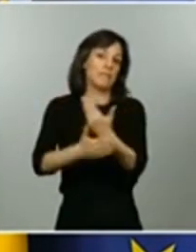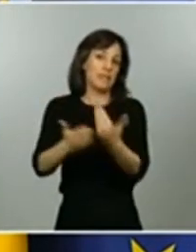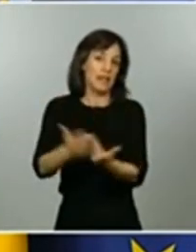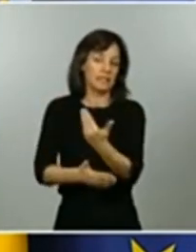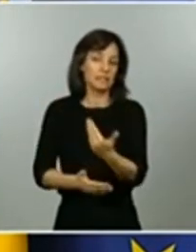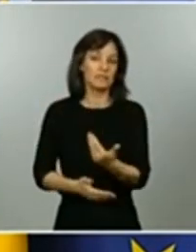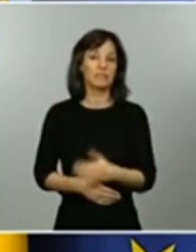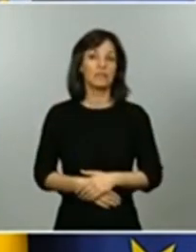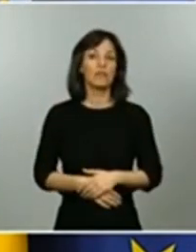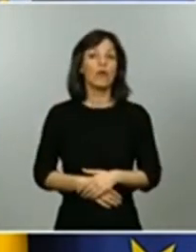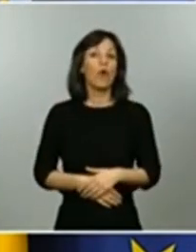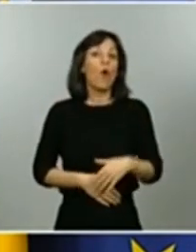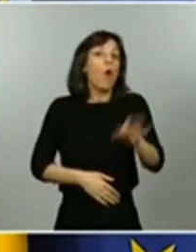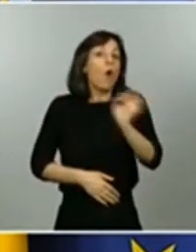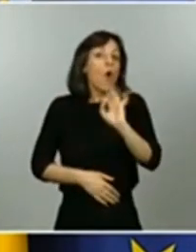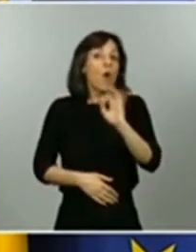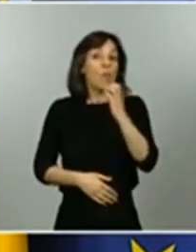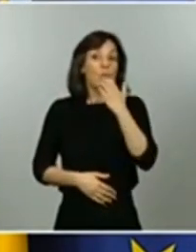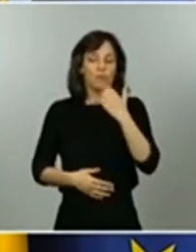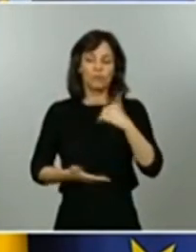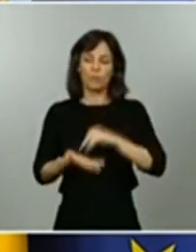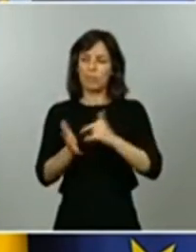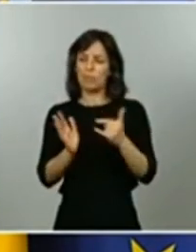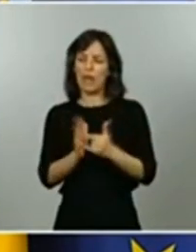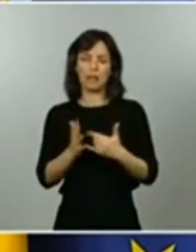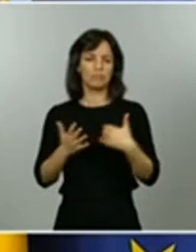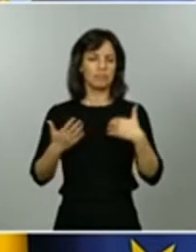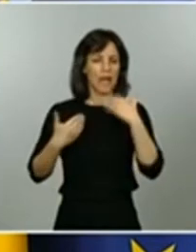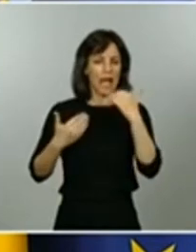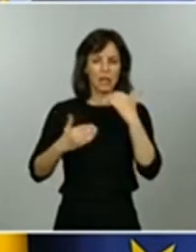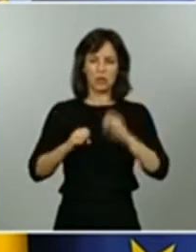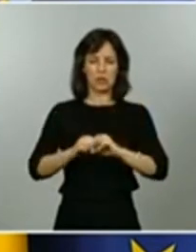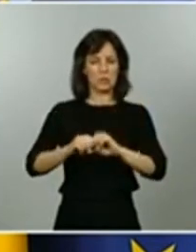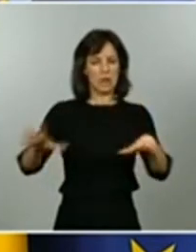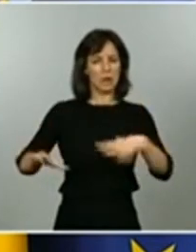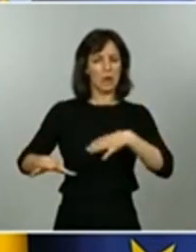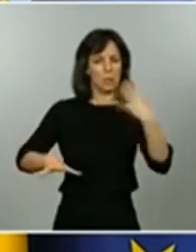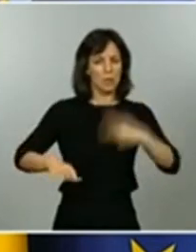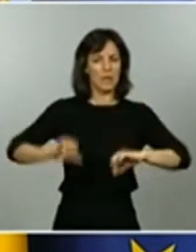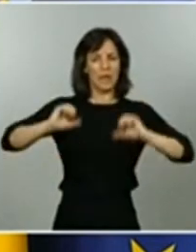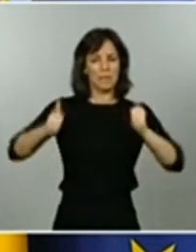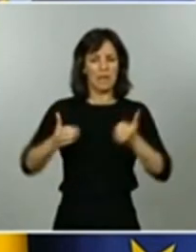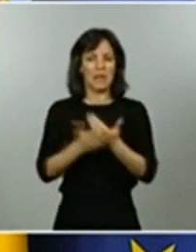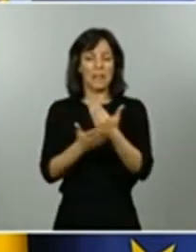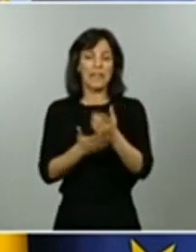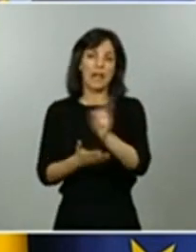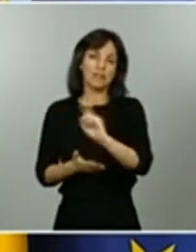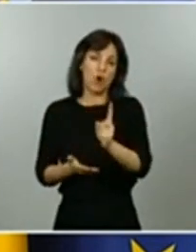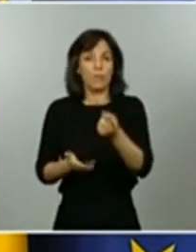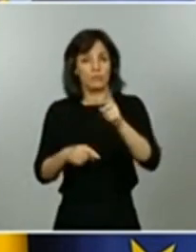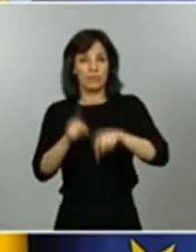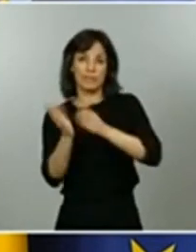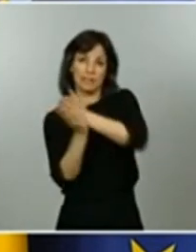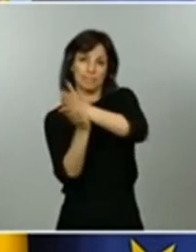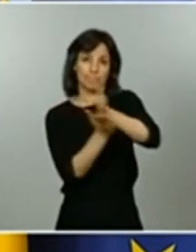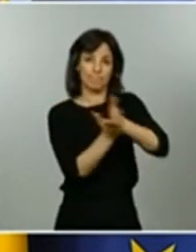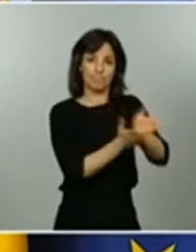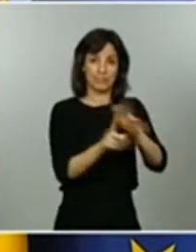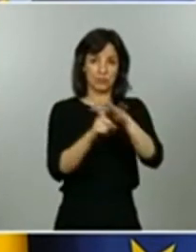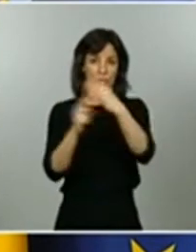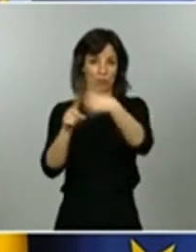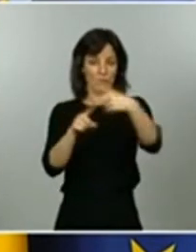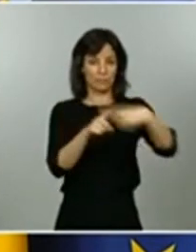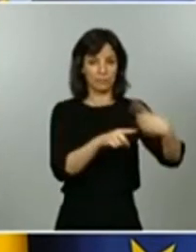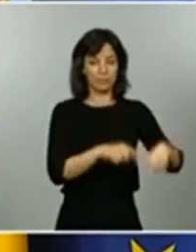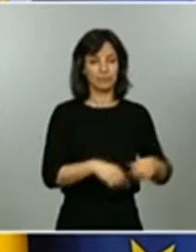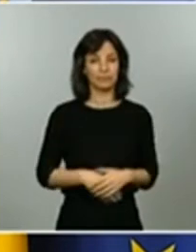disponer de un plano que no esté claro que se pueda iniciar en los próximos días. Además se debe disponer de los